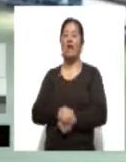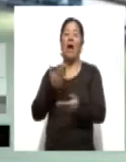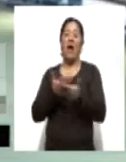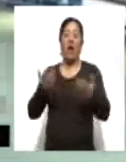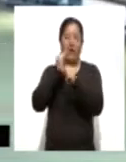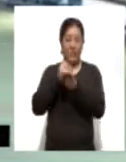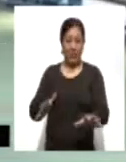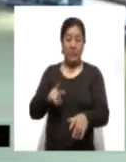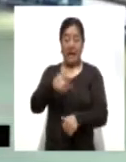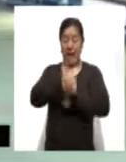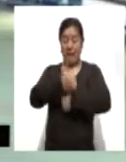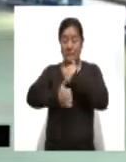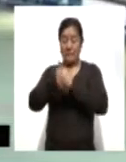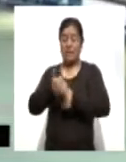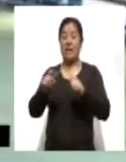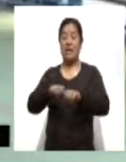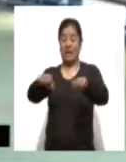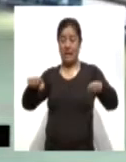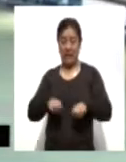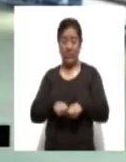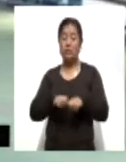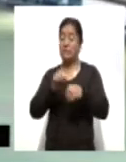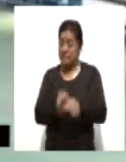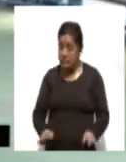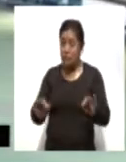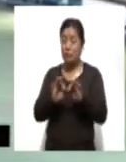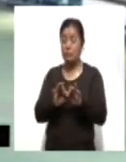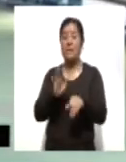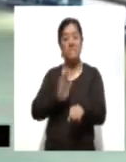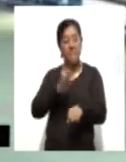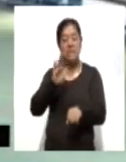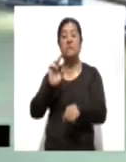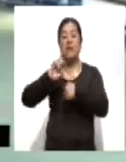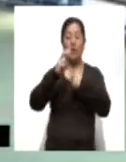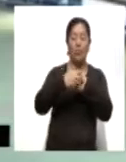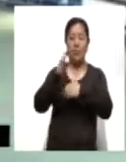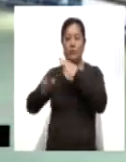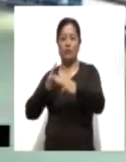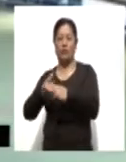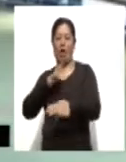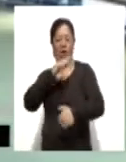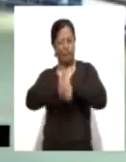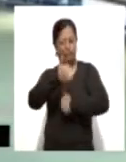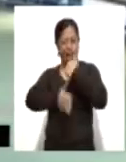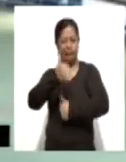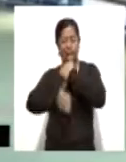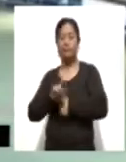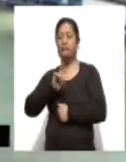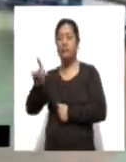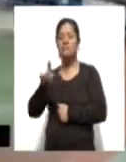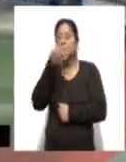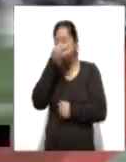la competencia de clubes más importantes de Europa y del mundo está de vuelta con sus duelos de vida o muerte rumbo a la final en Estambul.